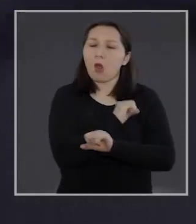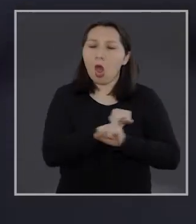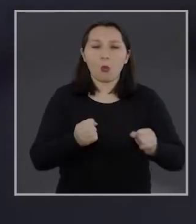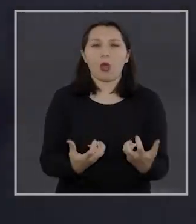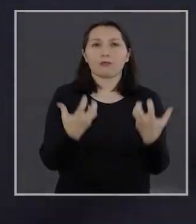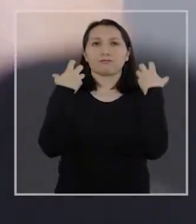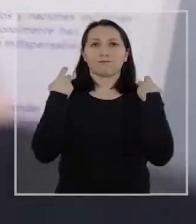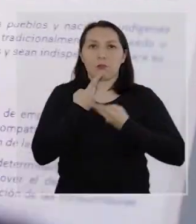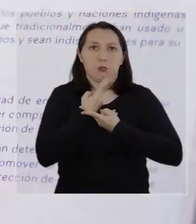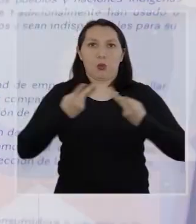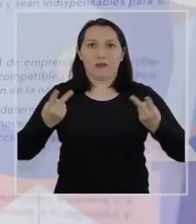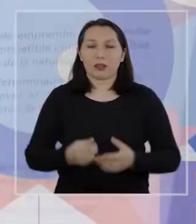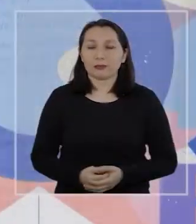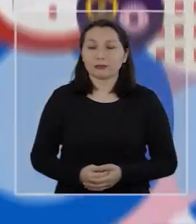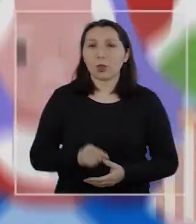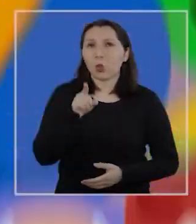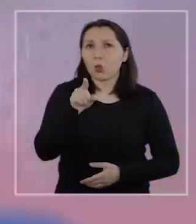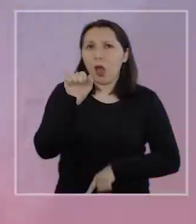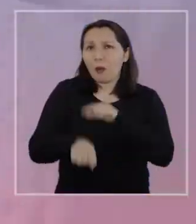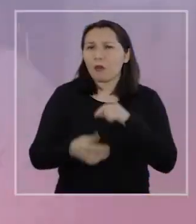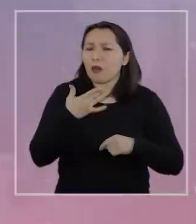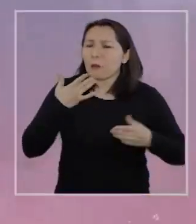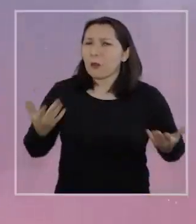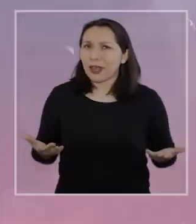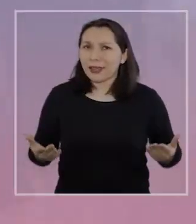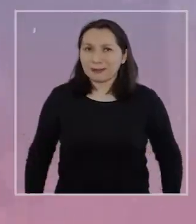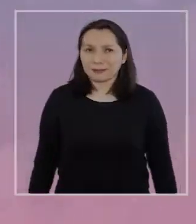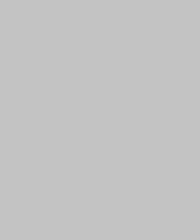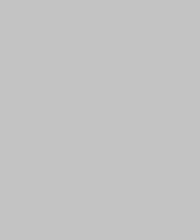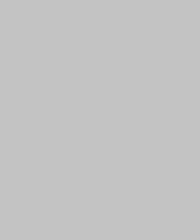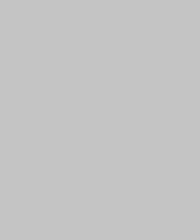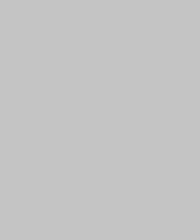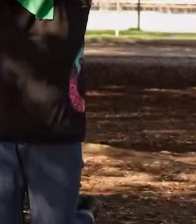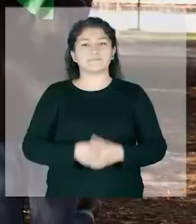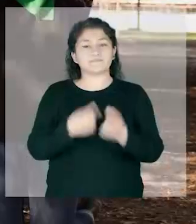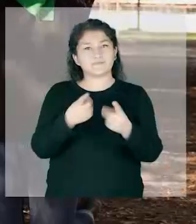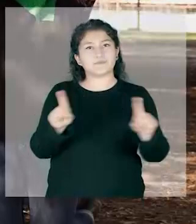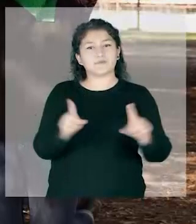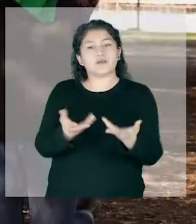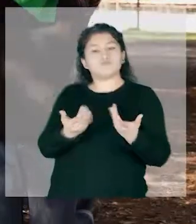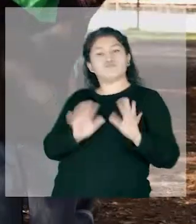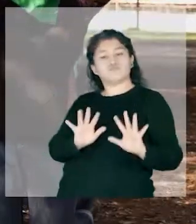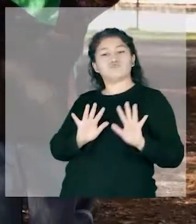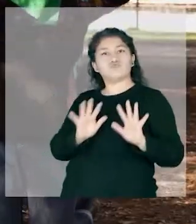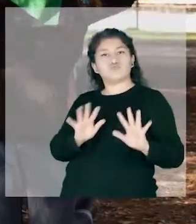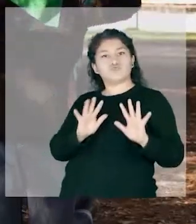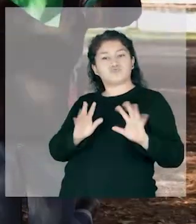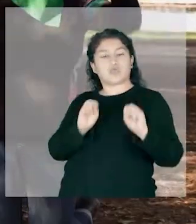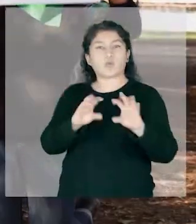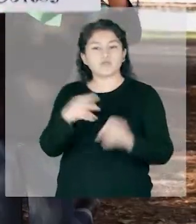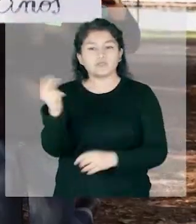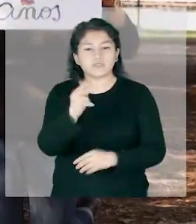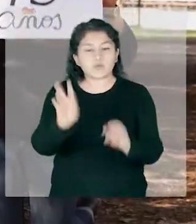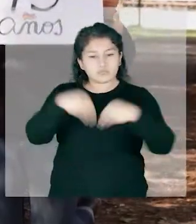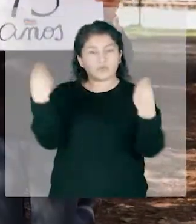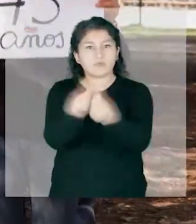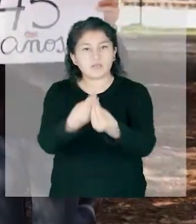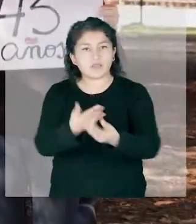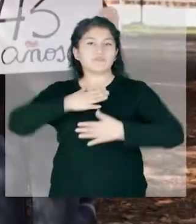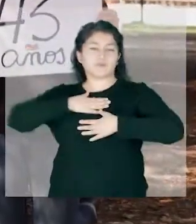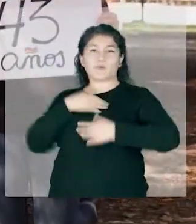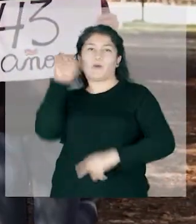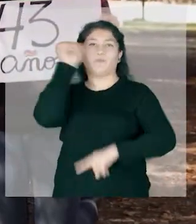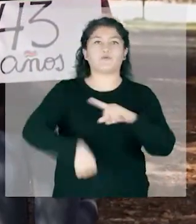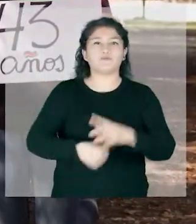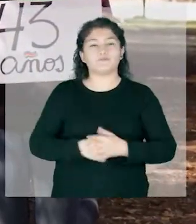ejerzan cargos públicos. ¿Y tú? ¿Por qué apruebas? ¿Cuántos años más quieres estar sin educación sexual integral?